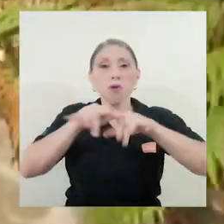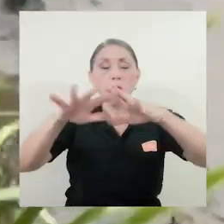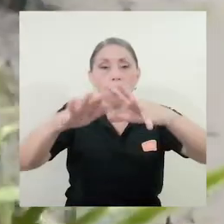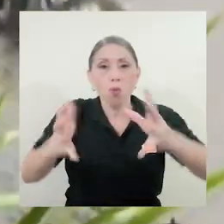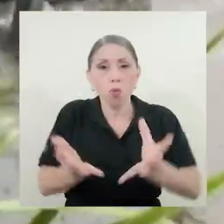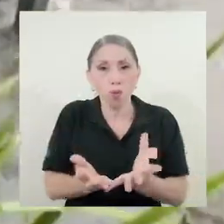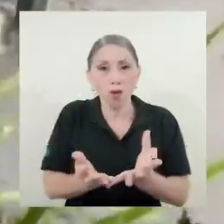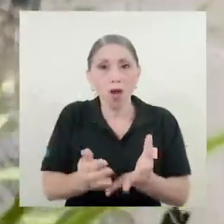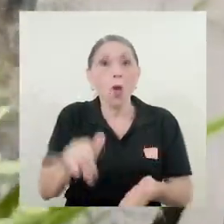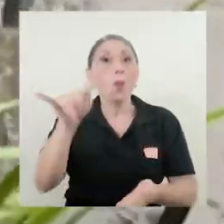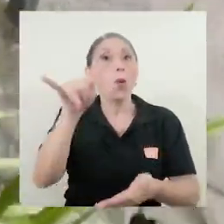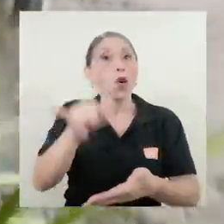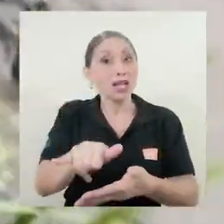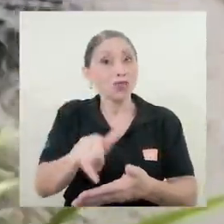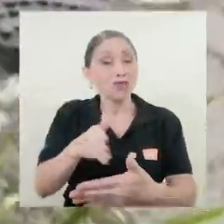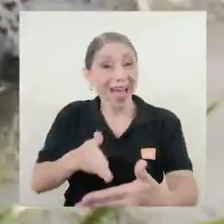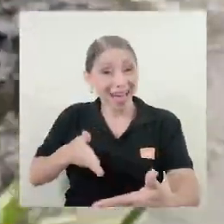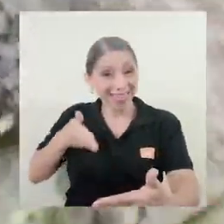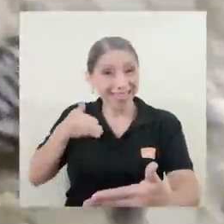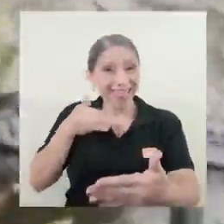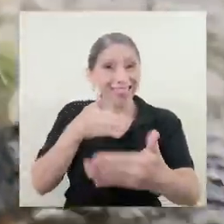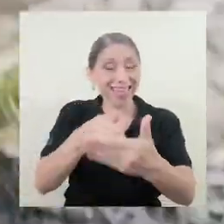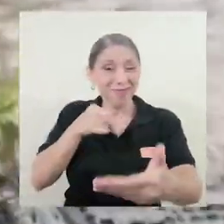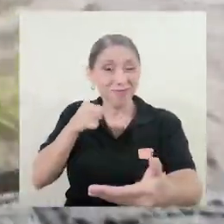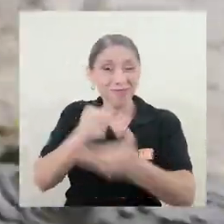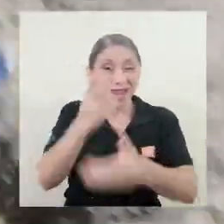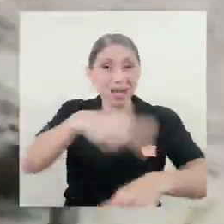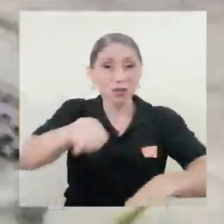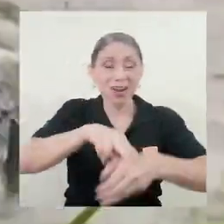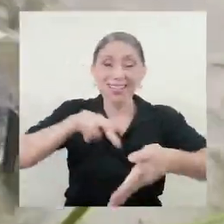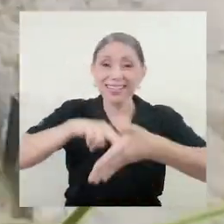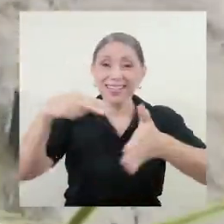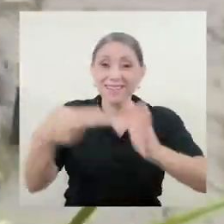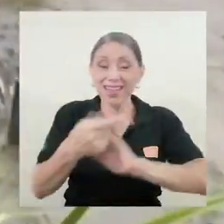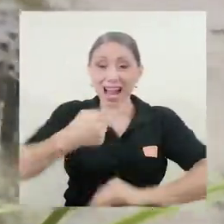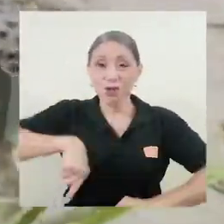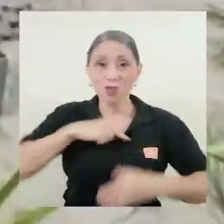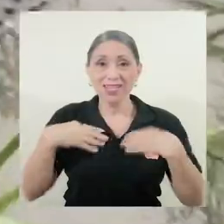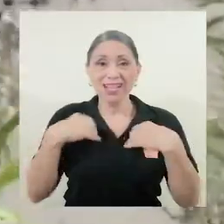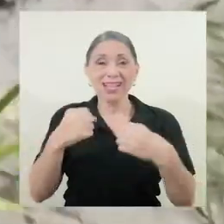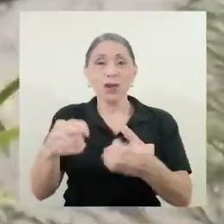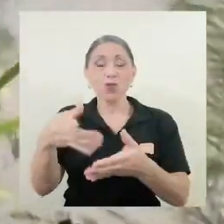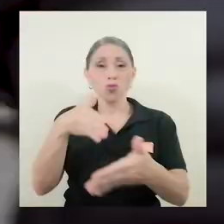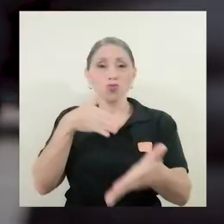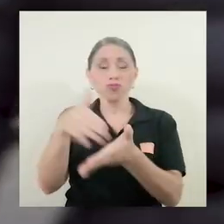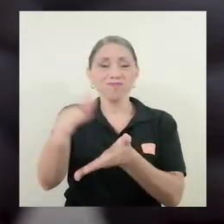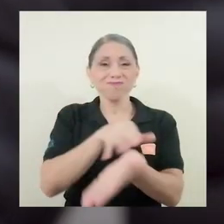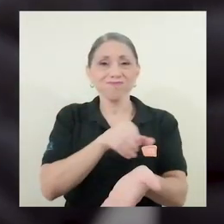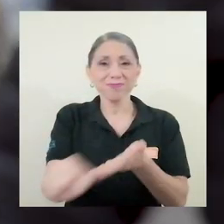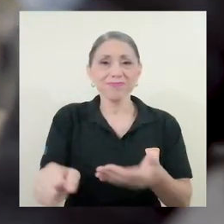es por esto que atentar contra la naturaleza es atentar contra nuestra salud.